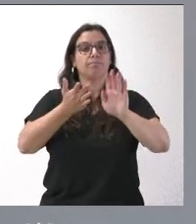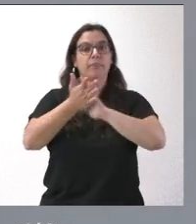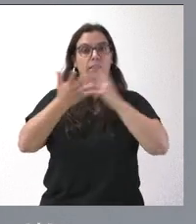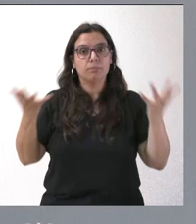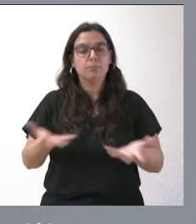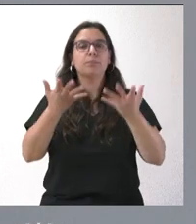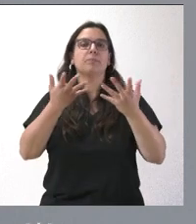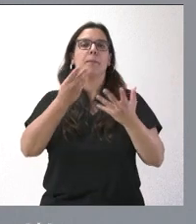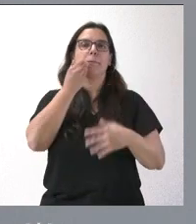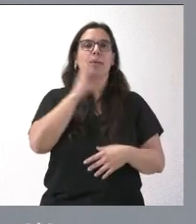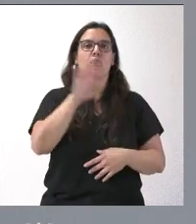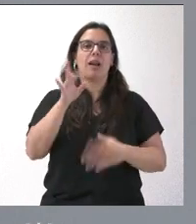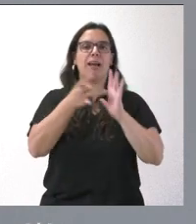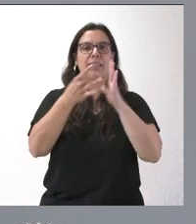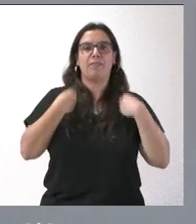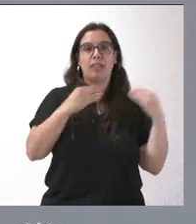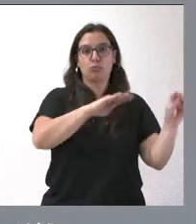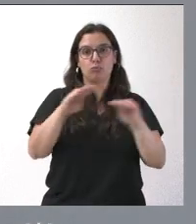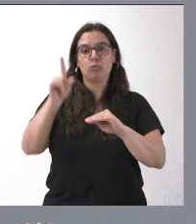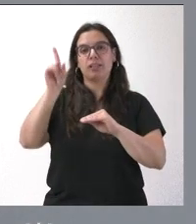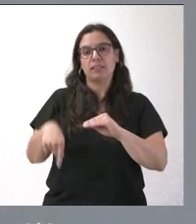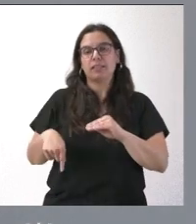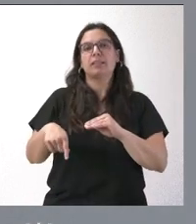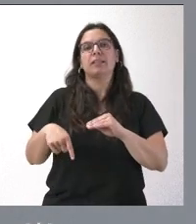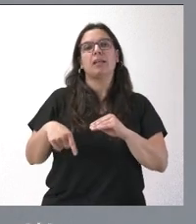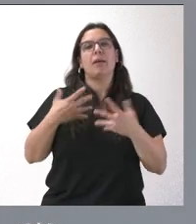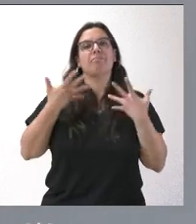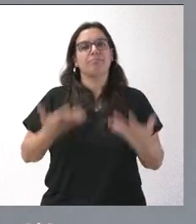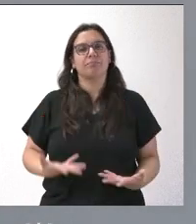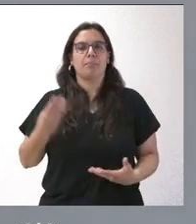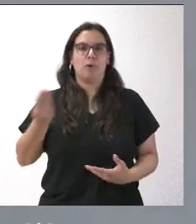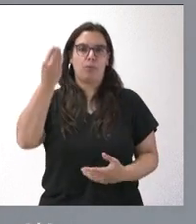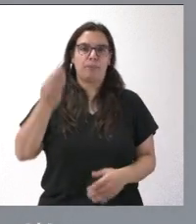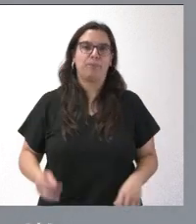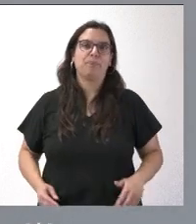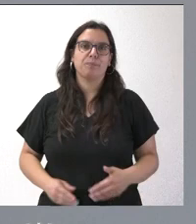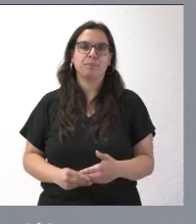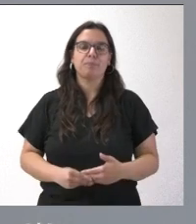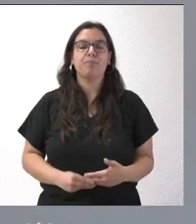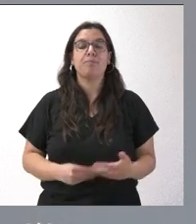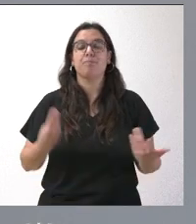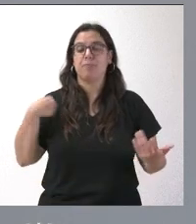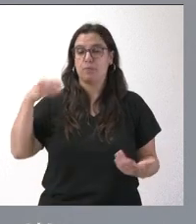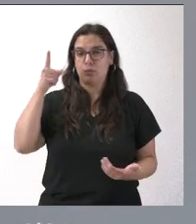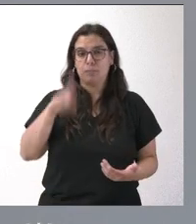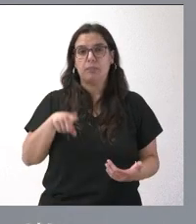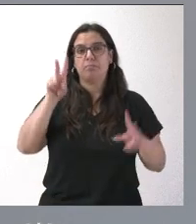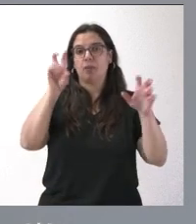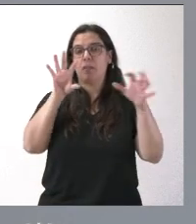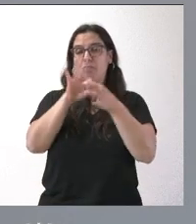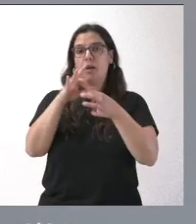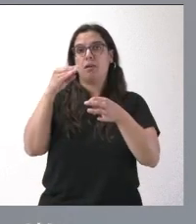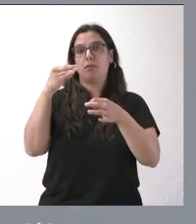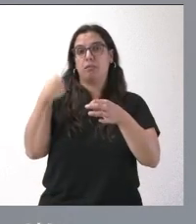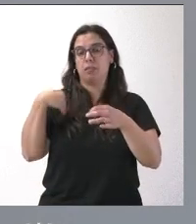mejora de la calidad de vida de los mismos y a un importante aumento de su confort. En este mismo orden de cosas de la propia